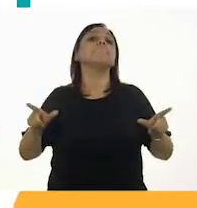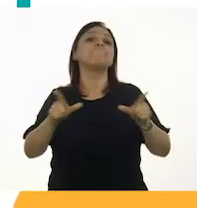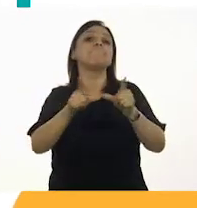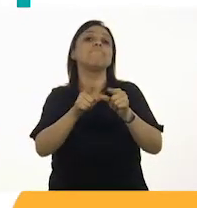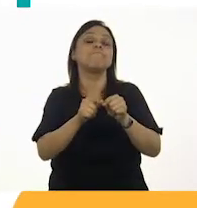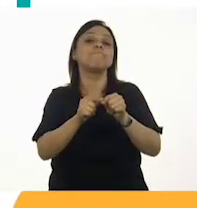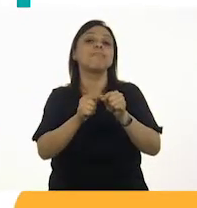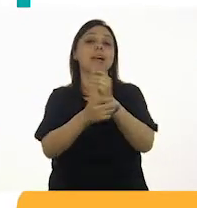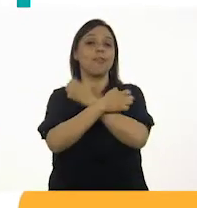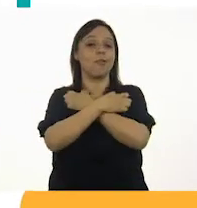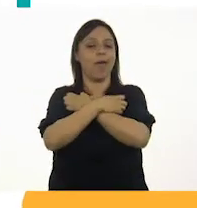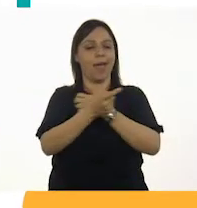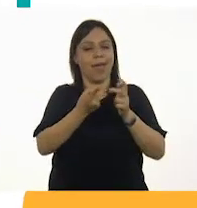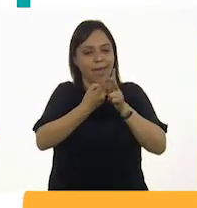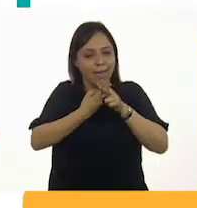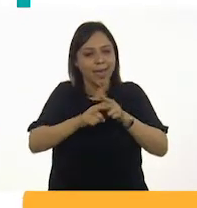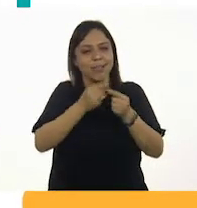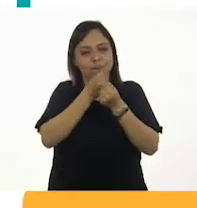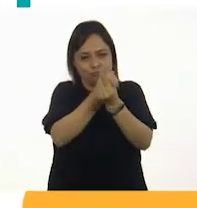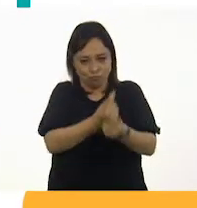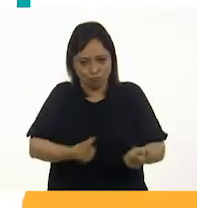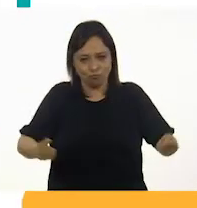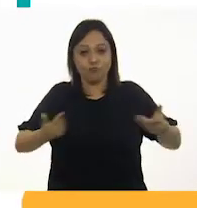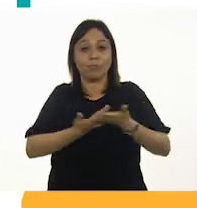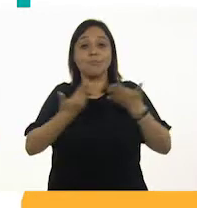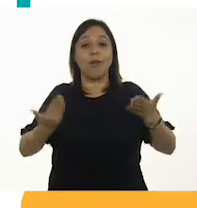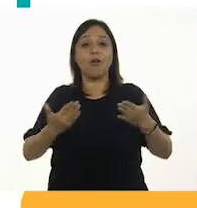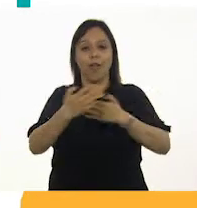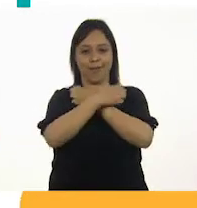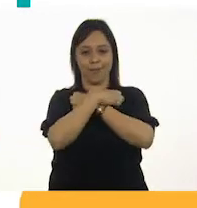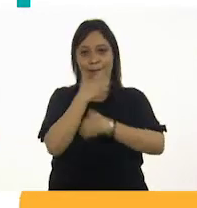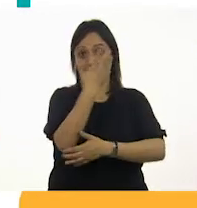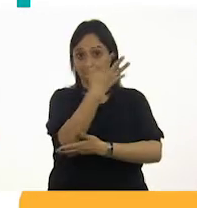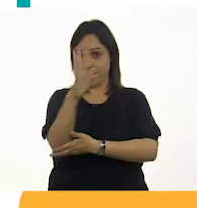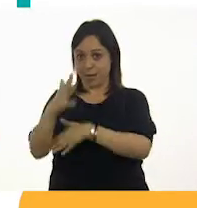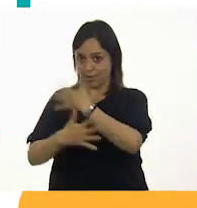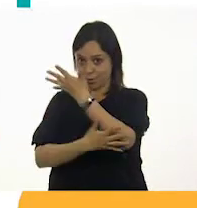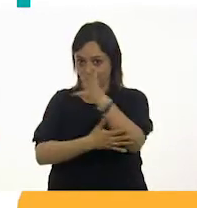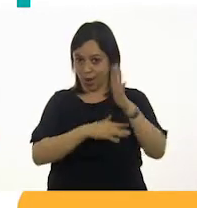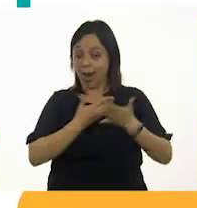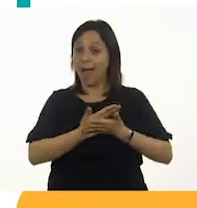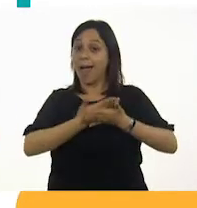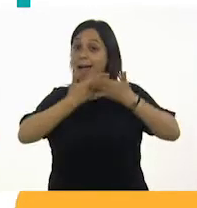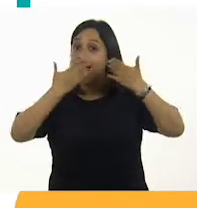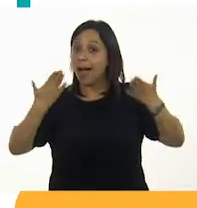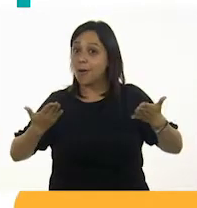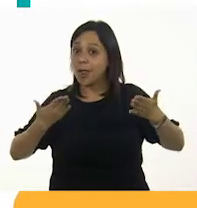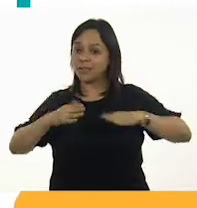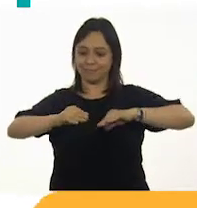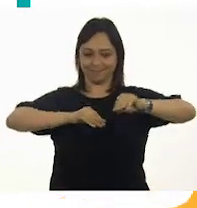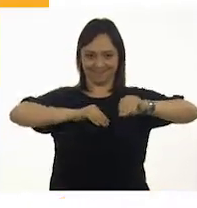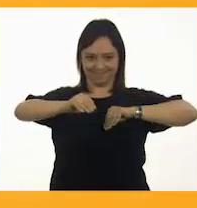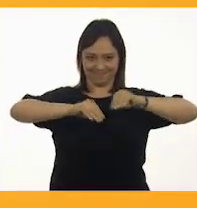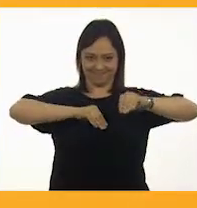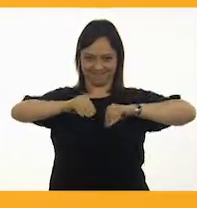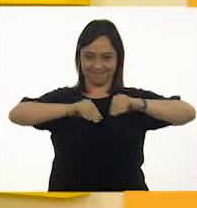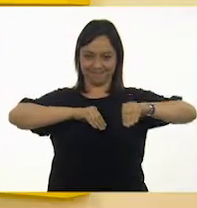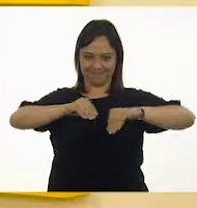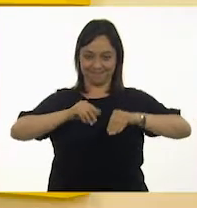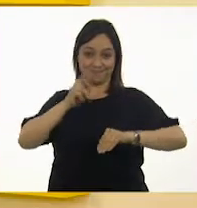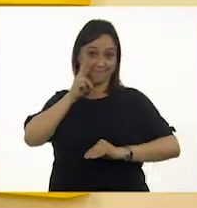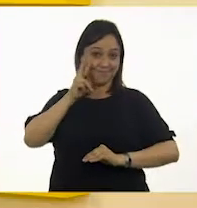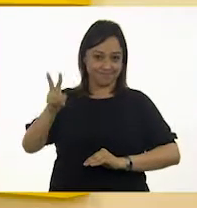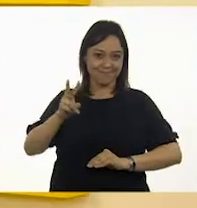educación inicial. Continuamos con educación preescolar. Y ahora ha llegado el momento de movernos un poco con la